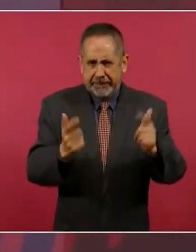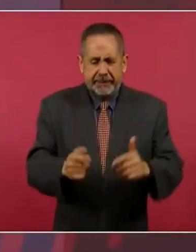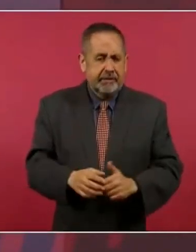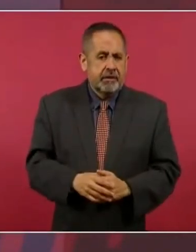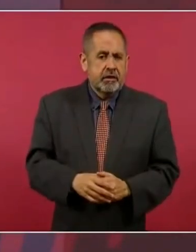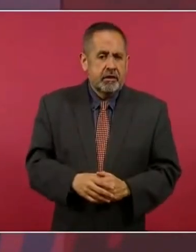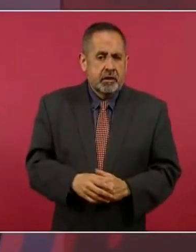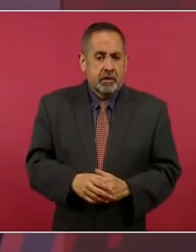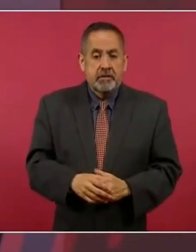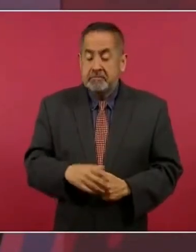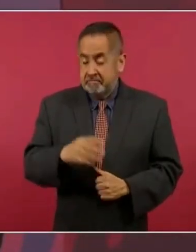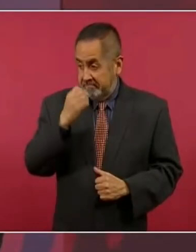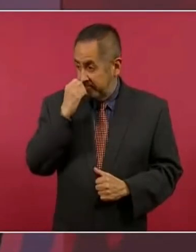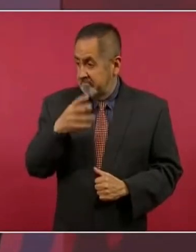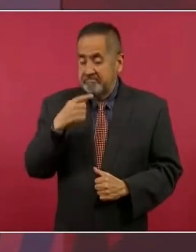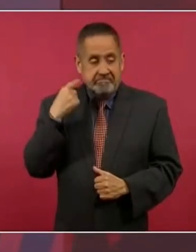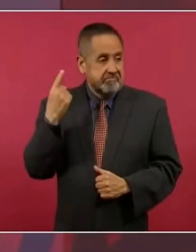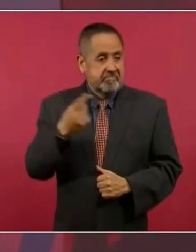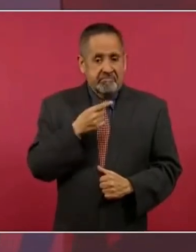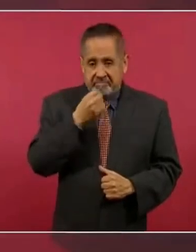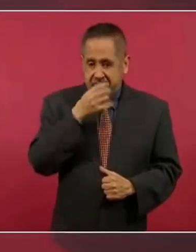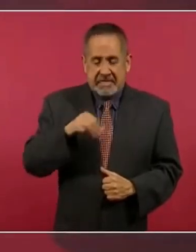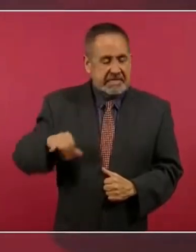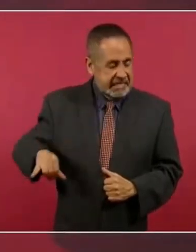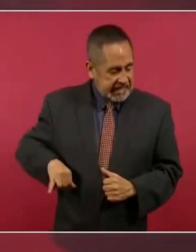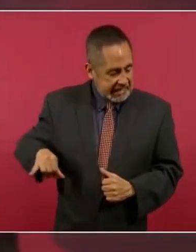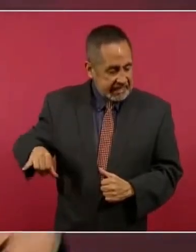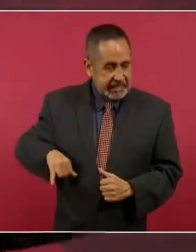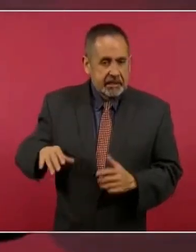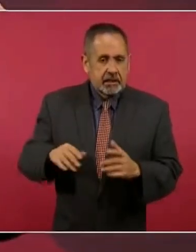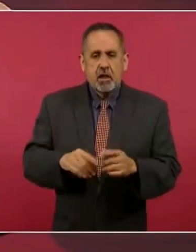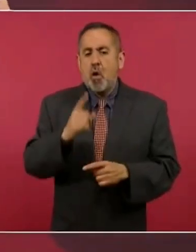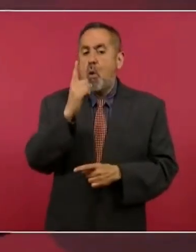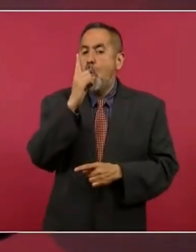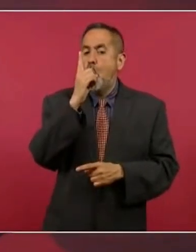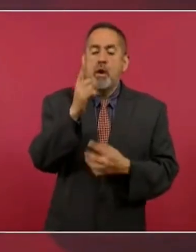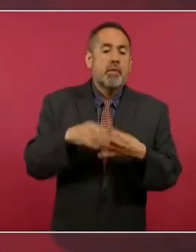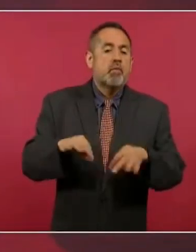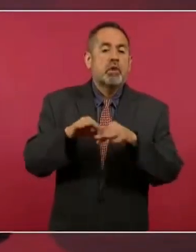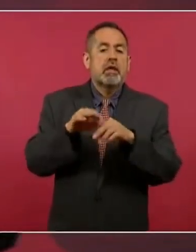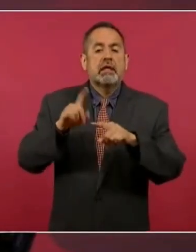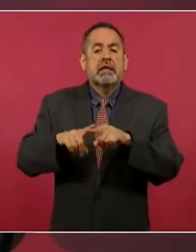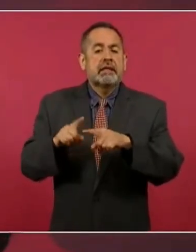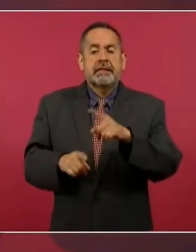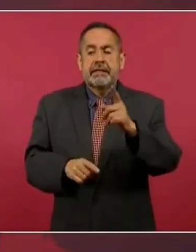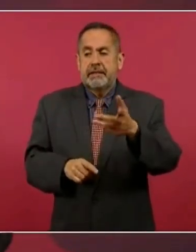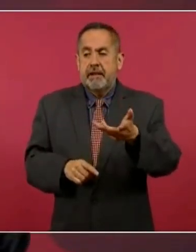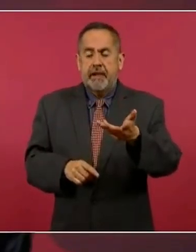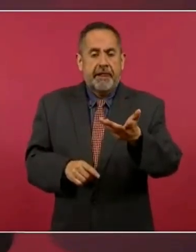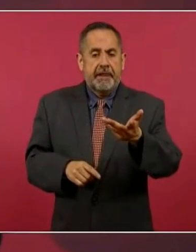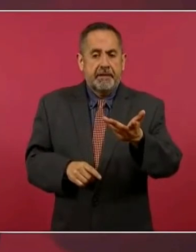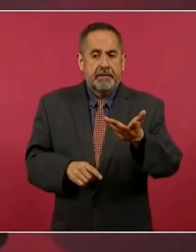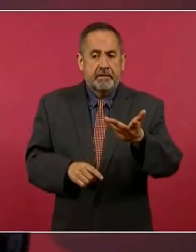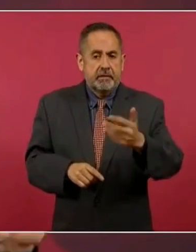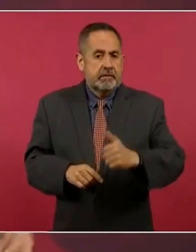estamos viviendo tiempos muy interesantes lo importante es que